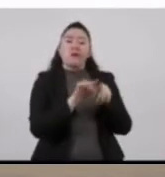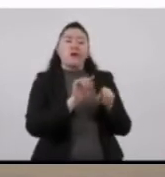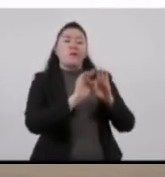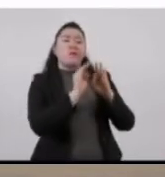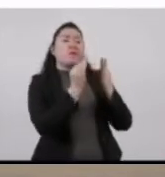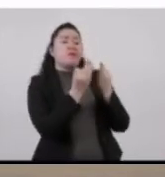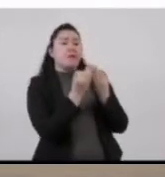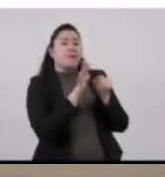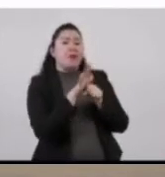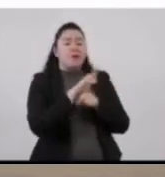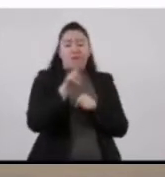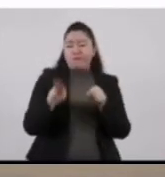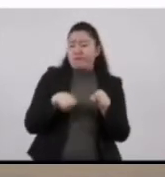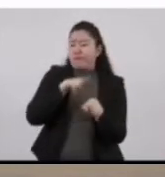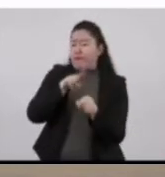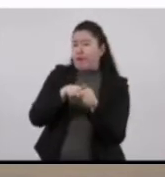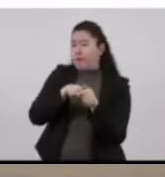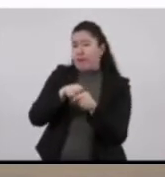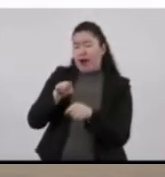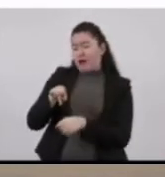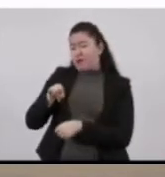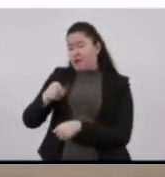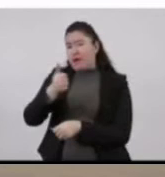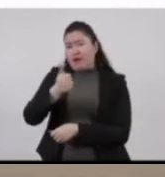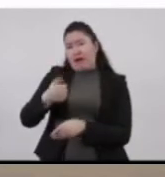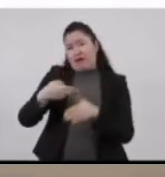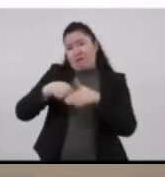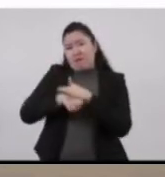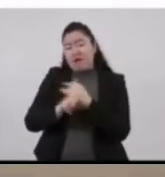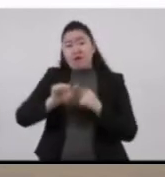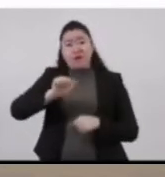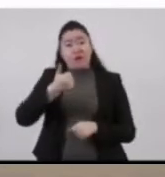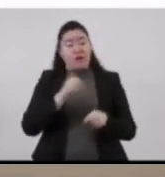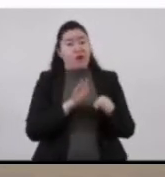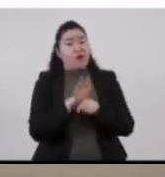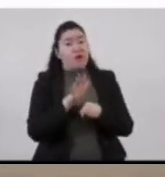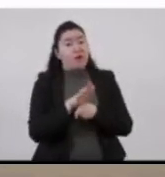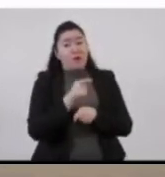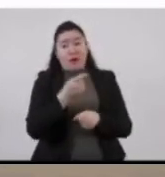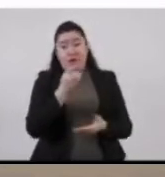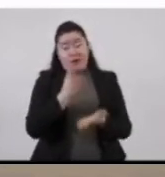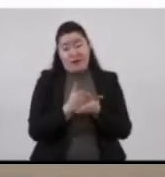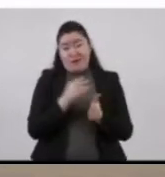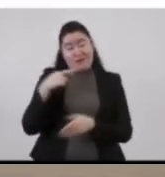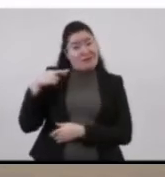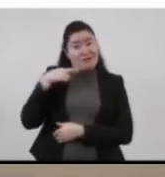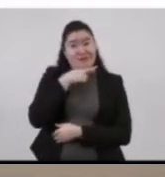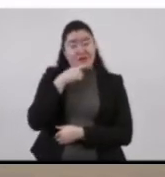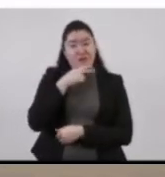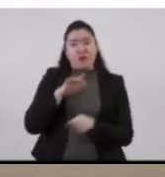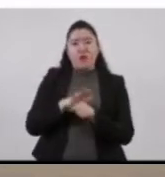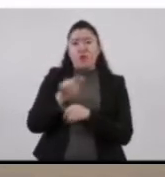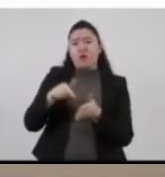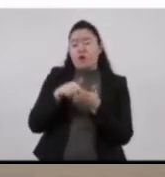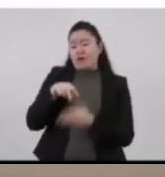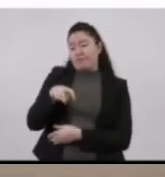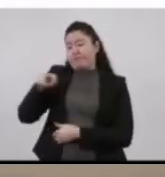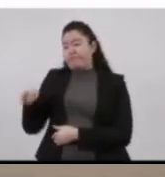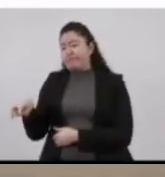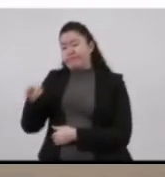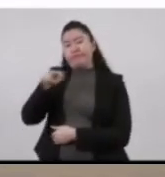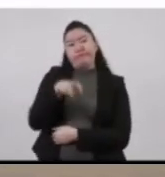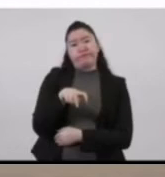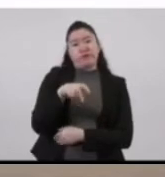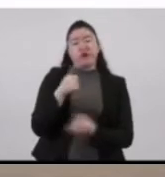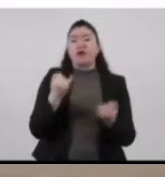cuál es el servicio ordinario, cuál es el servicio expreso, cuáles son los puntos de ascenso y descenso y qué conexiones hay. Y se puso señalización